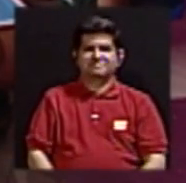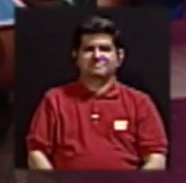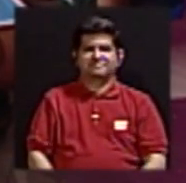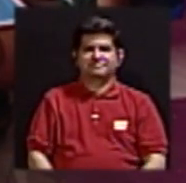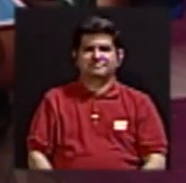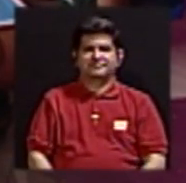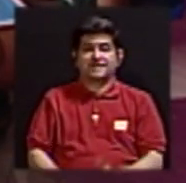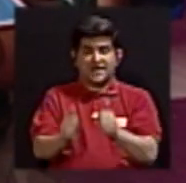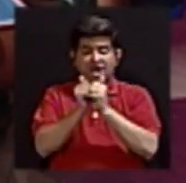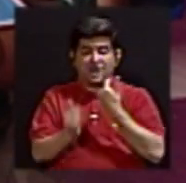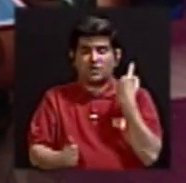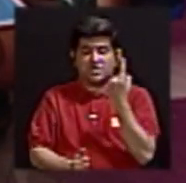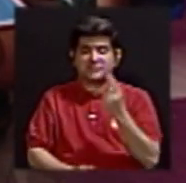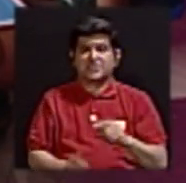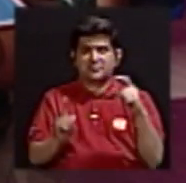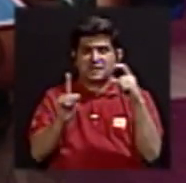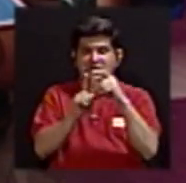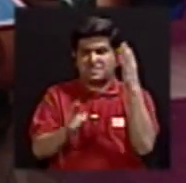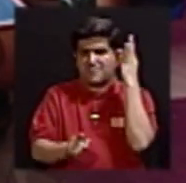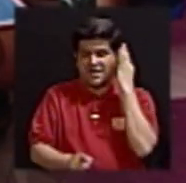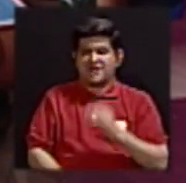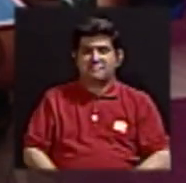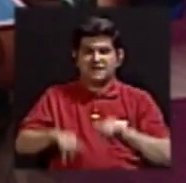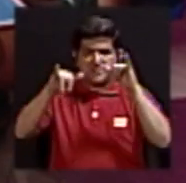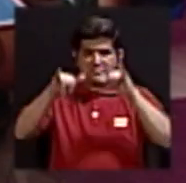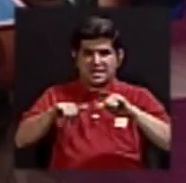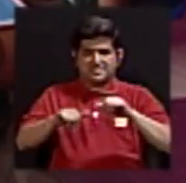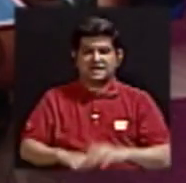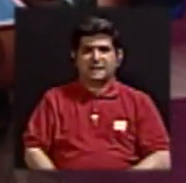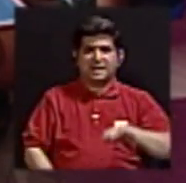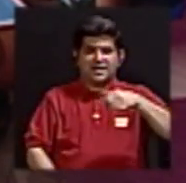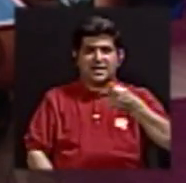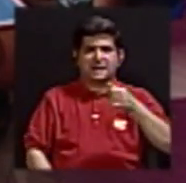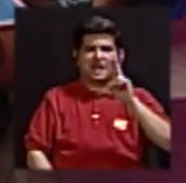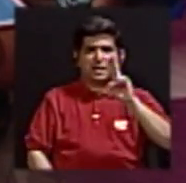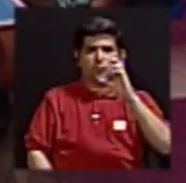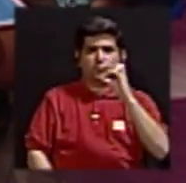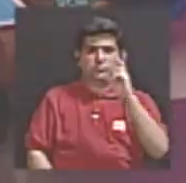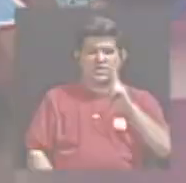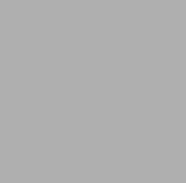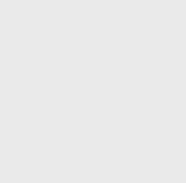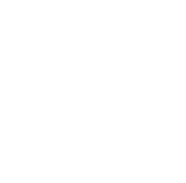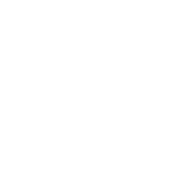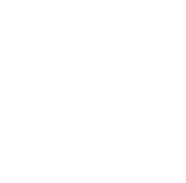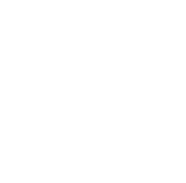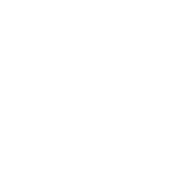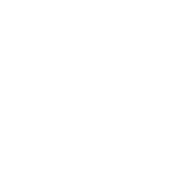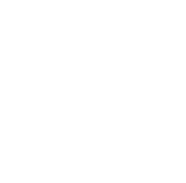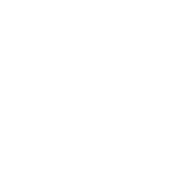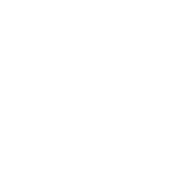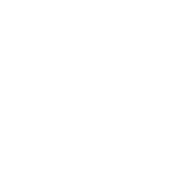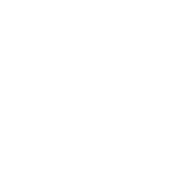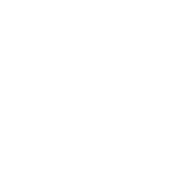Esté con nosotros siempre en Palabra de Mujer, y quédese con Canal UCR, TV con sentido.